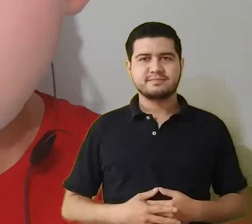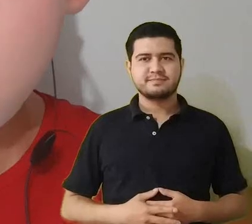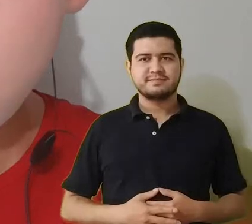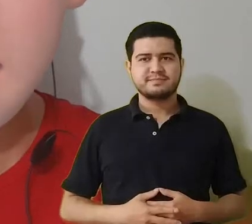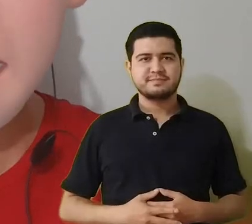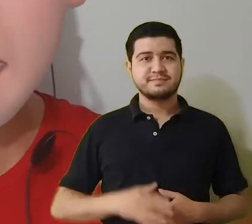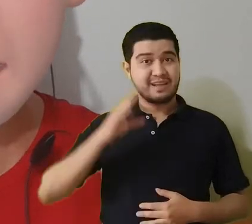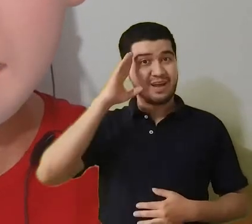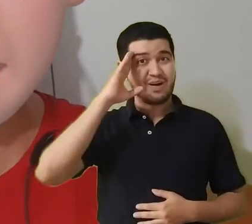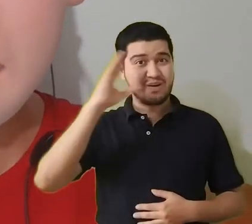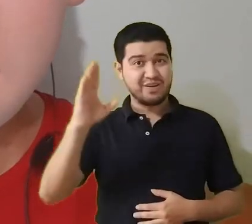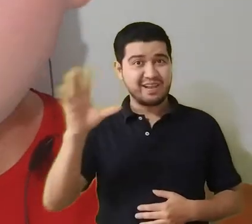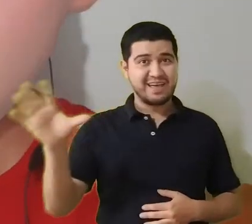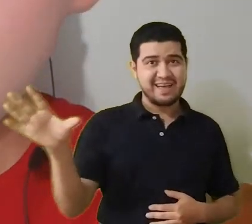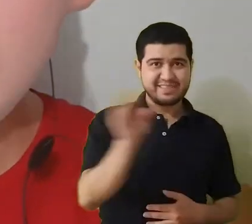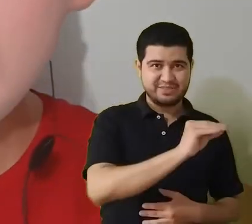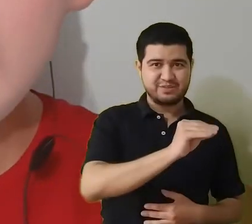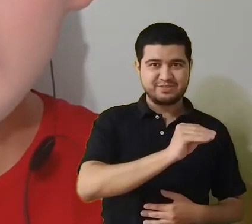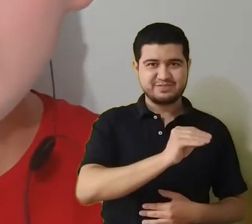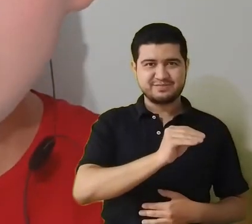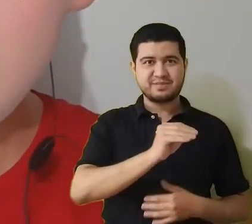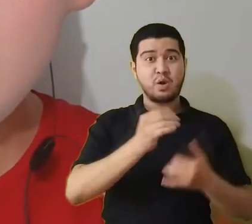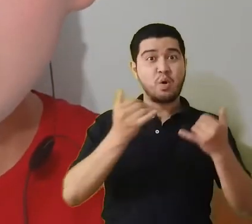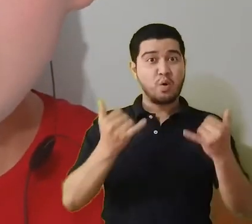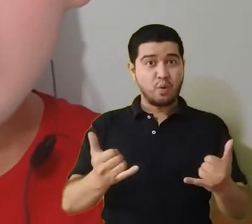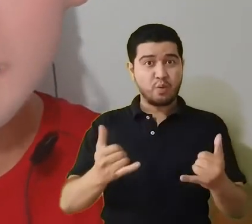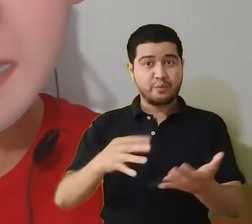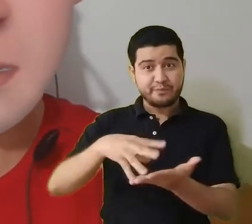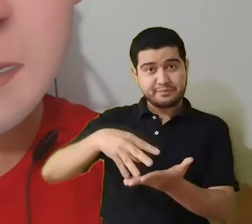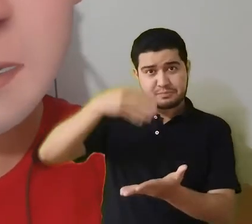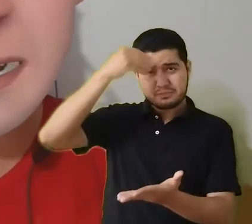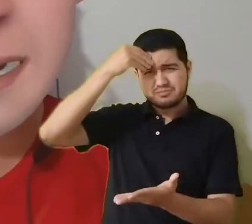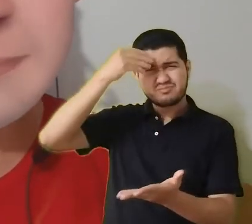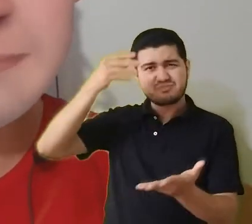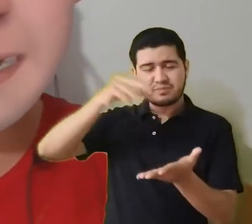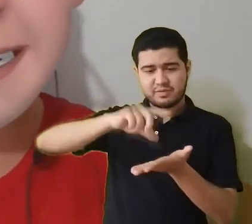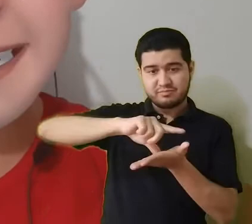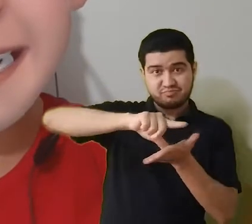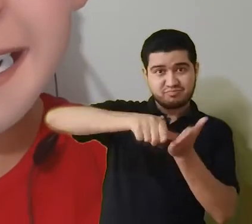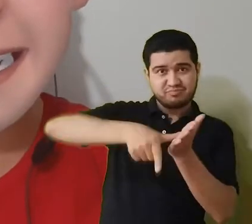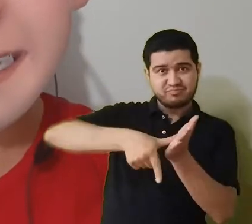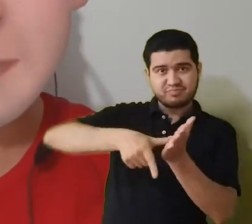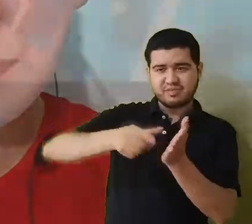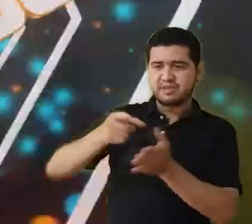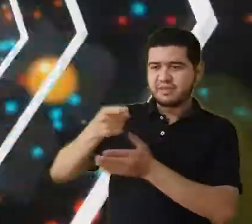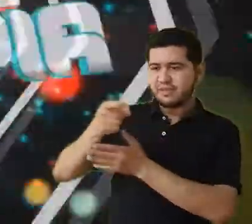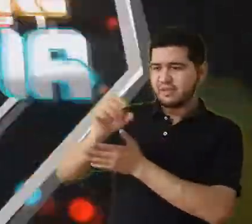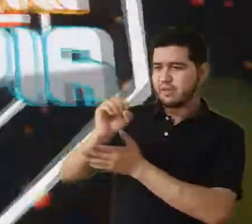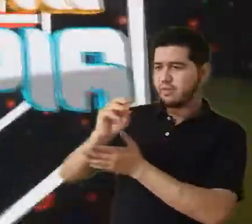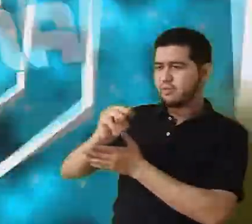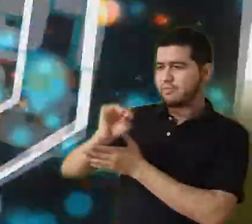Hola, hoy aprenderemos geometría básica.